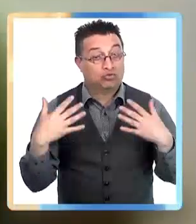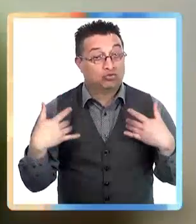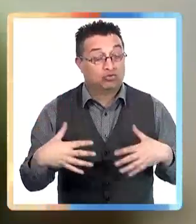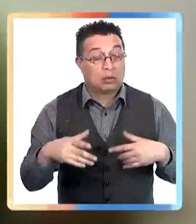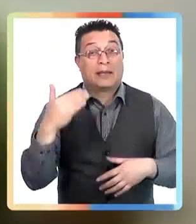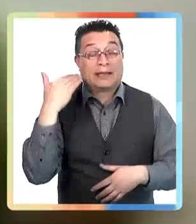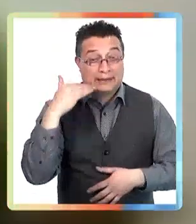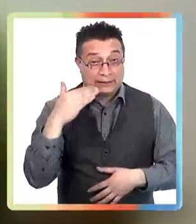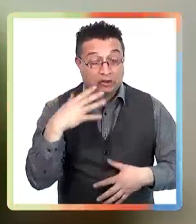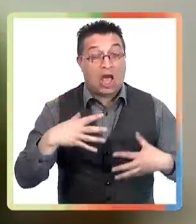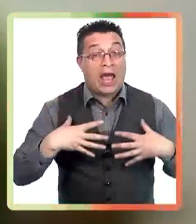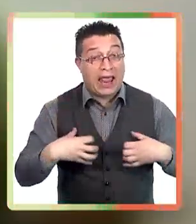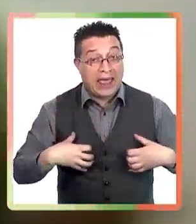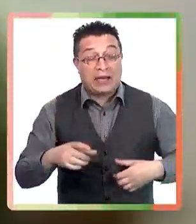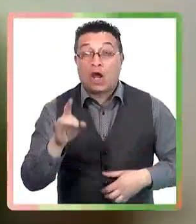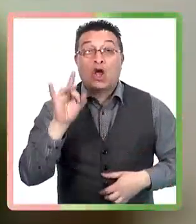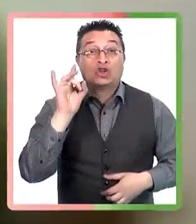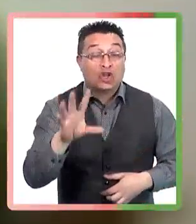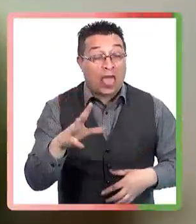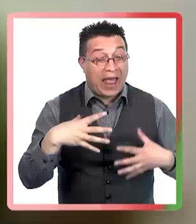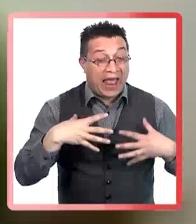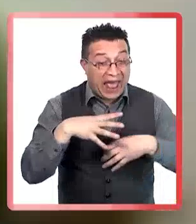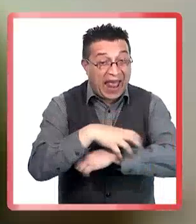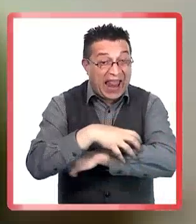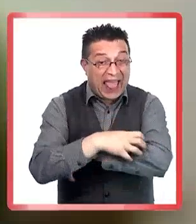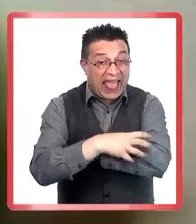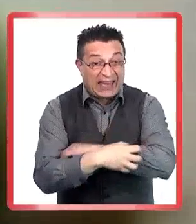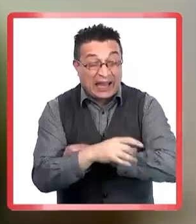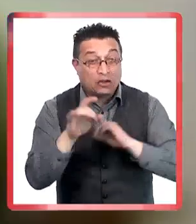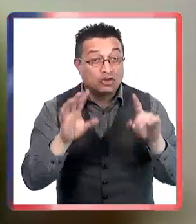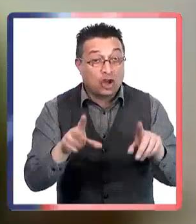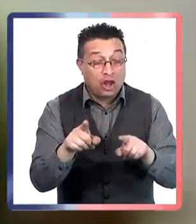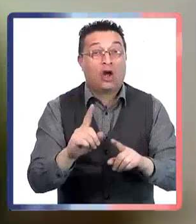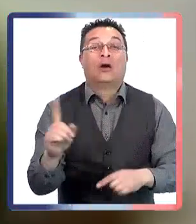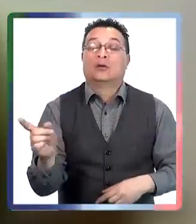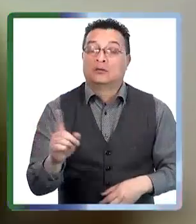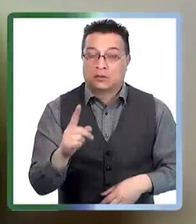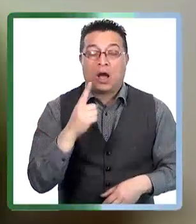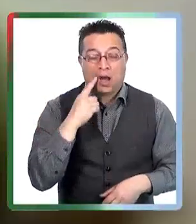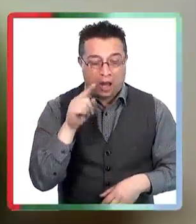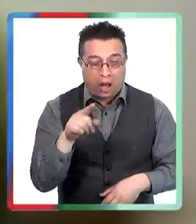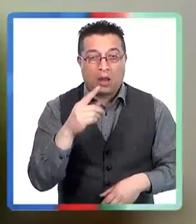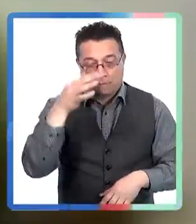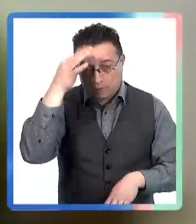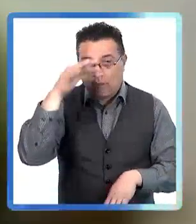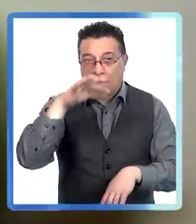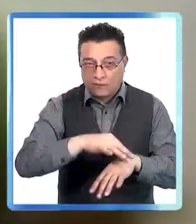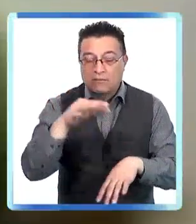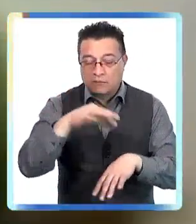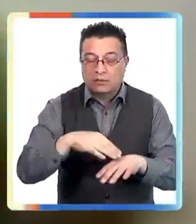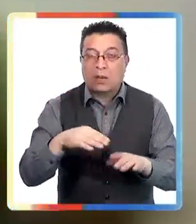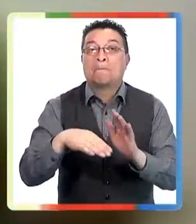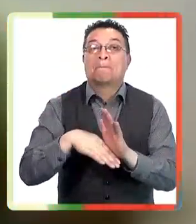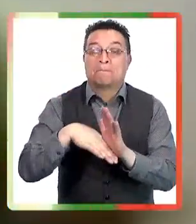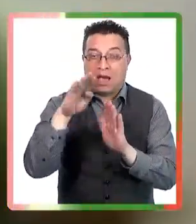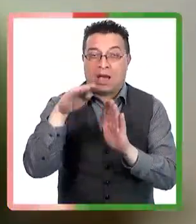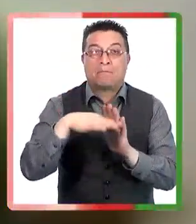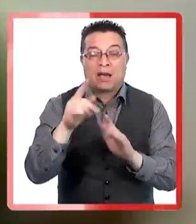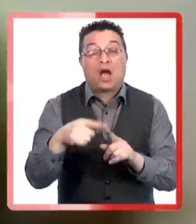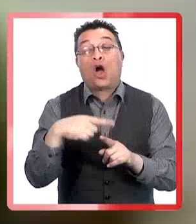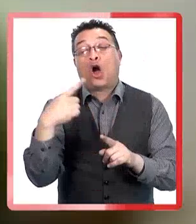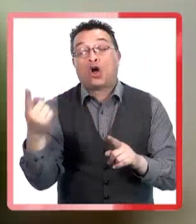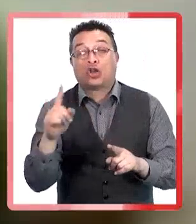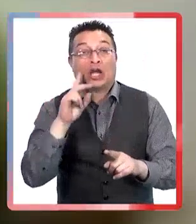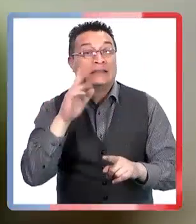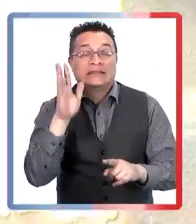Absolutamente. Los niños alérgicos, no solo los amáticos, los niños alérgicos está demostrado que se enferman mucho más que